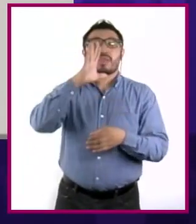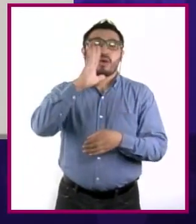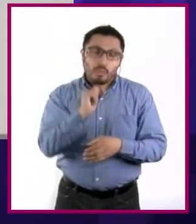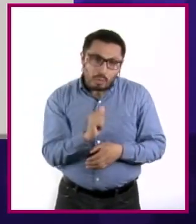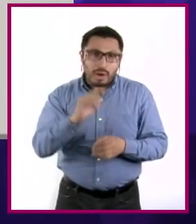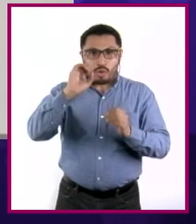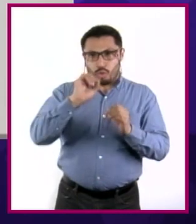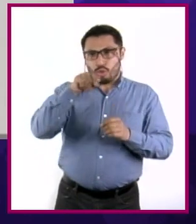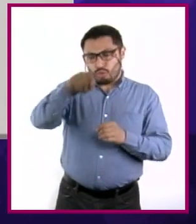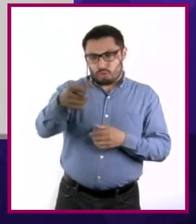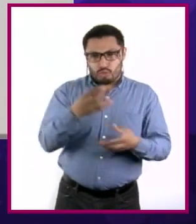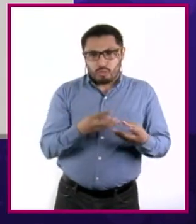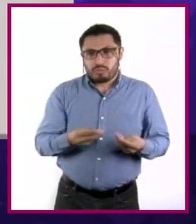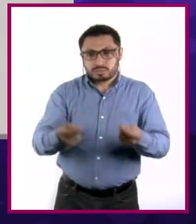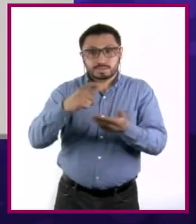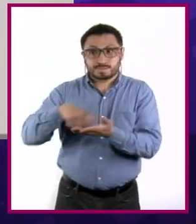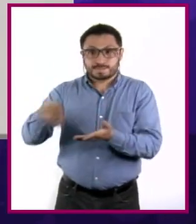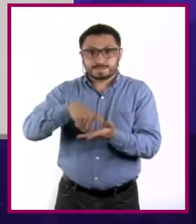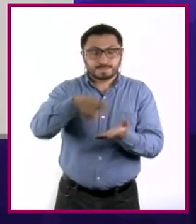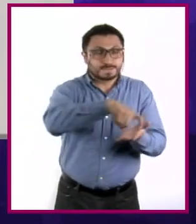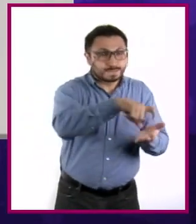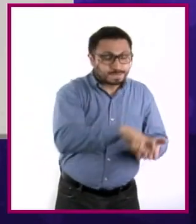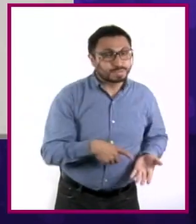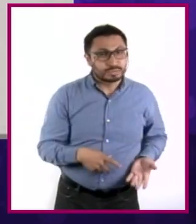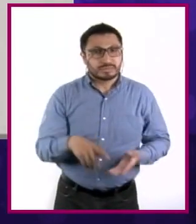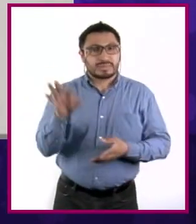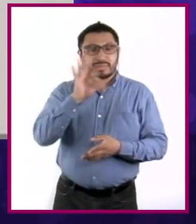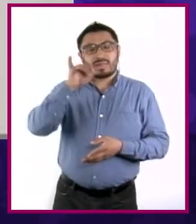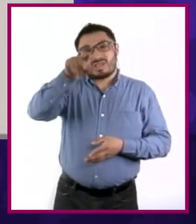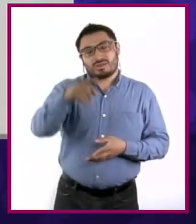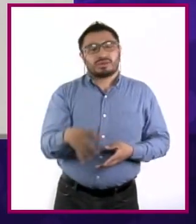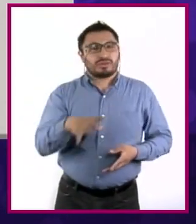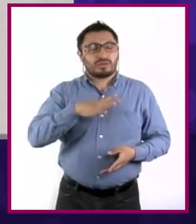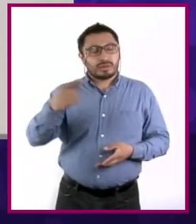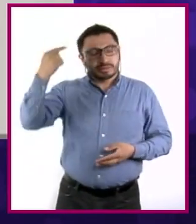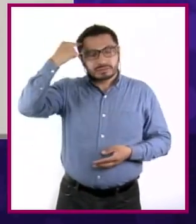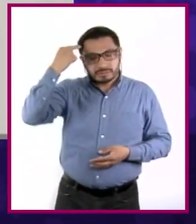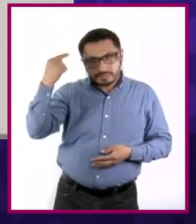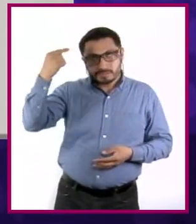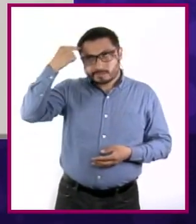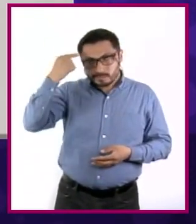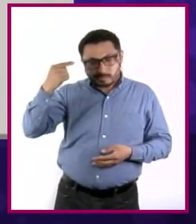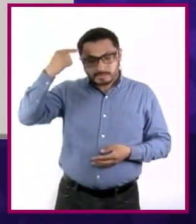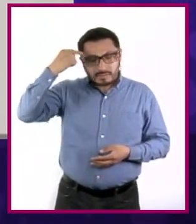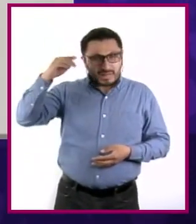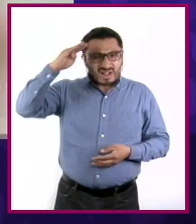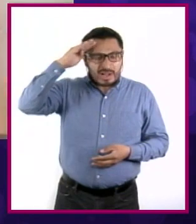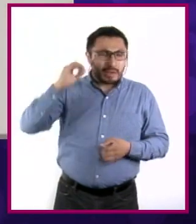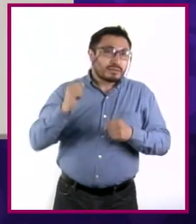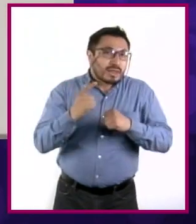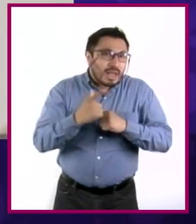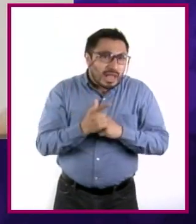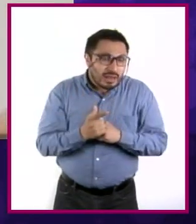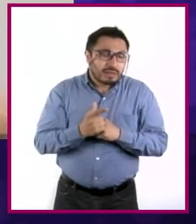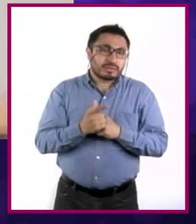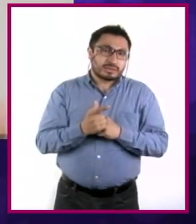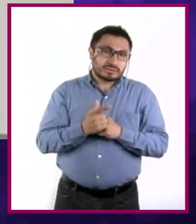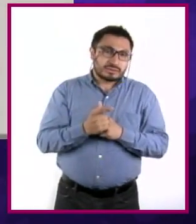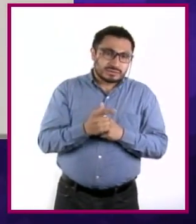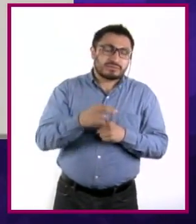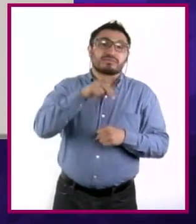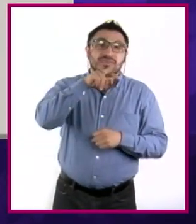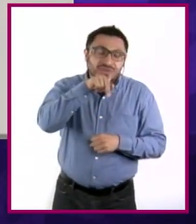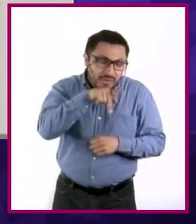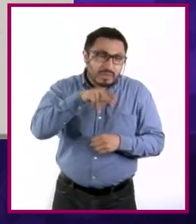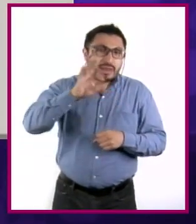gastando bien, a lo mejor ocupas un espacio en tu mente que podrías estar utilizando para